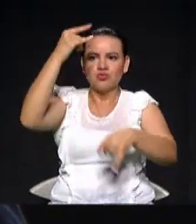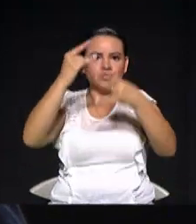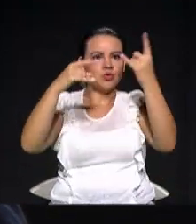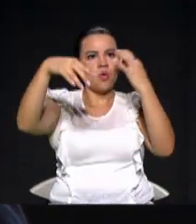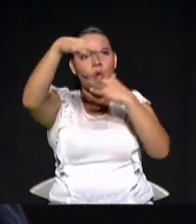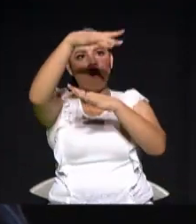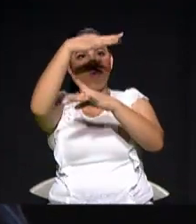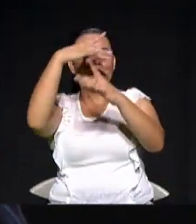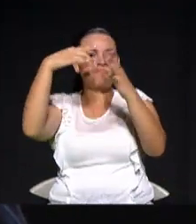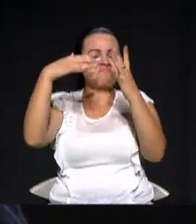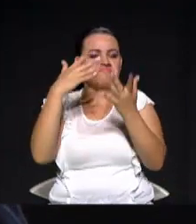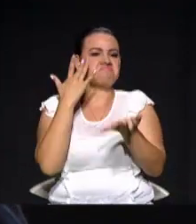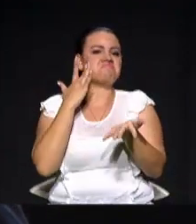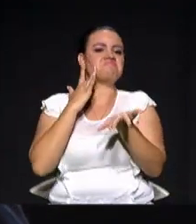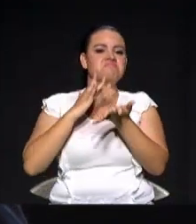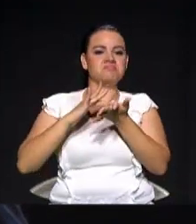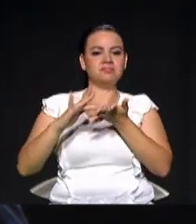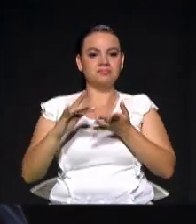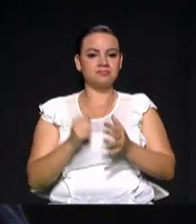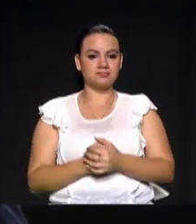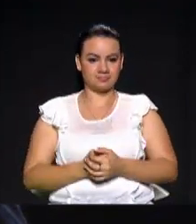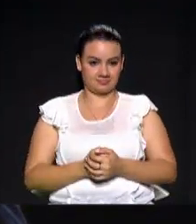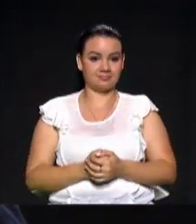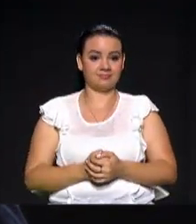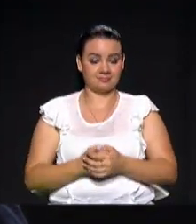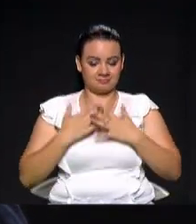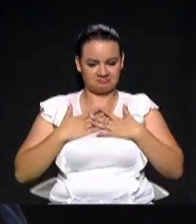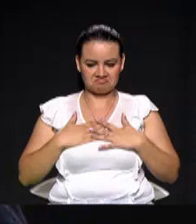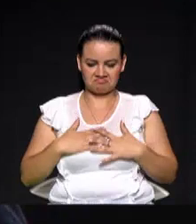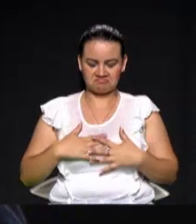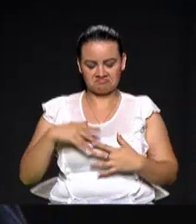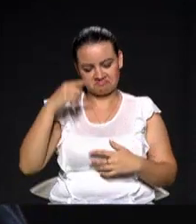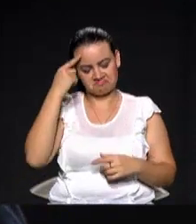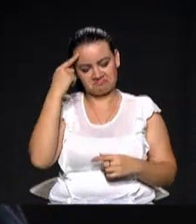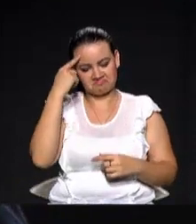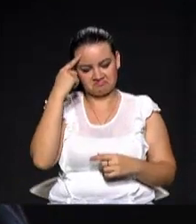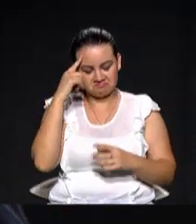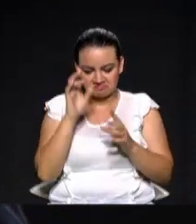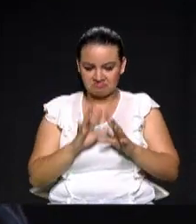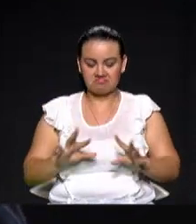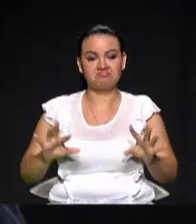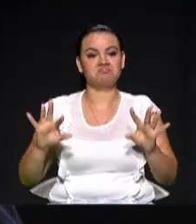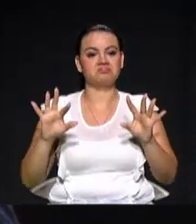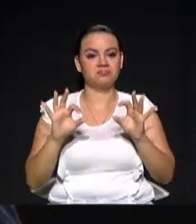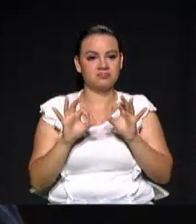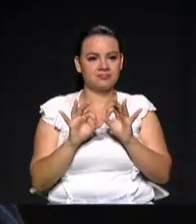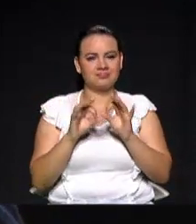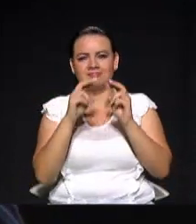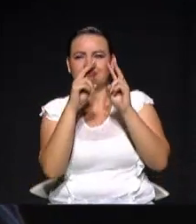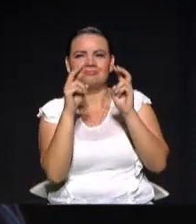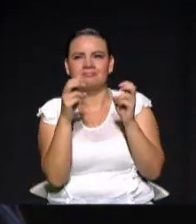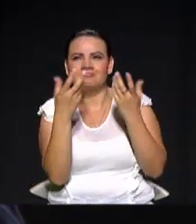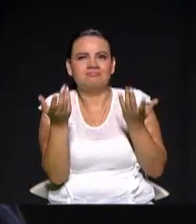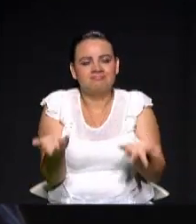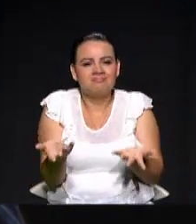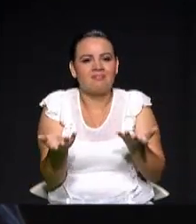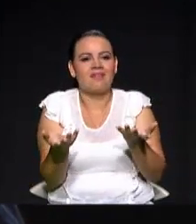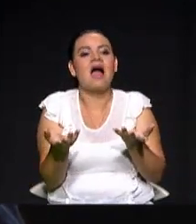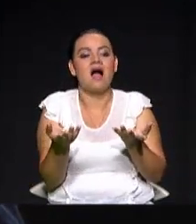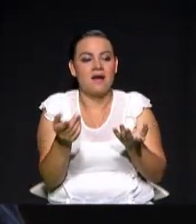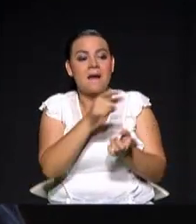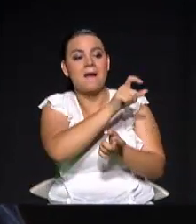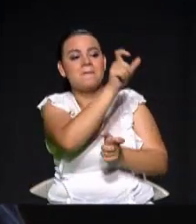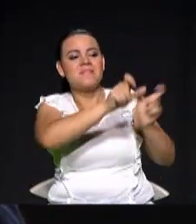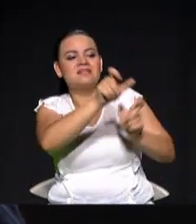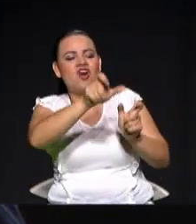personas, y se puede hacer un trabajo que me parece muy importante en el tema de la cultura por lo